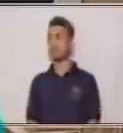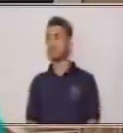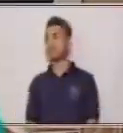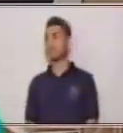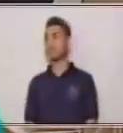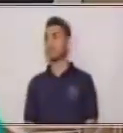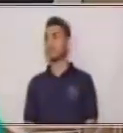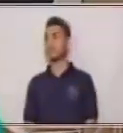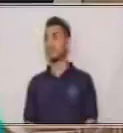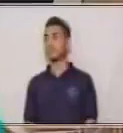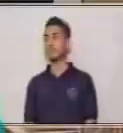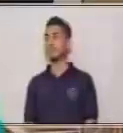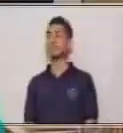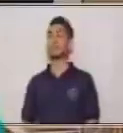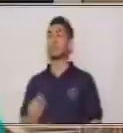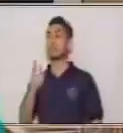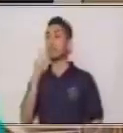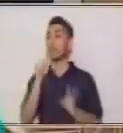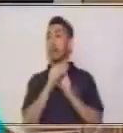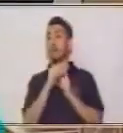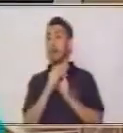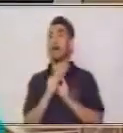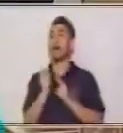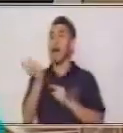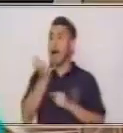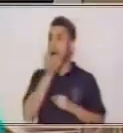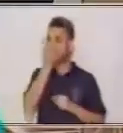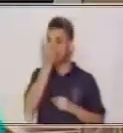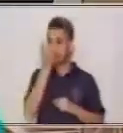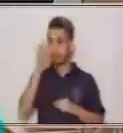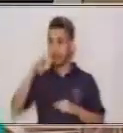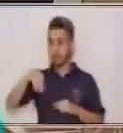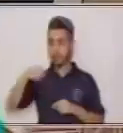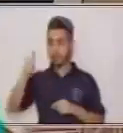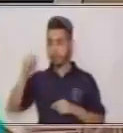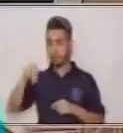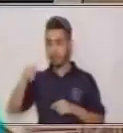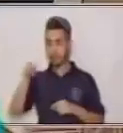La primera, manzana. Muy bien. ¿Sí era manzana?